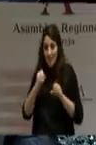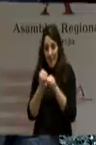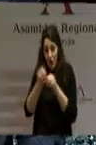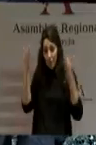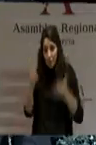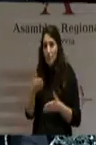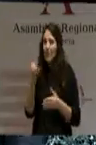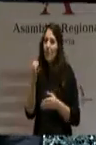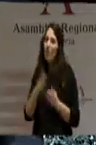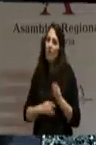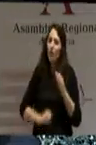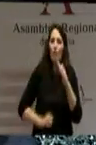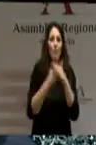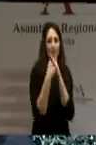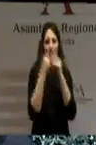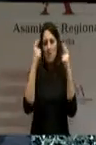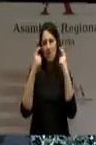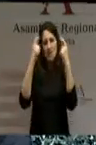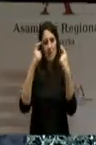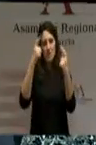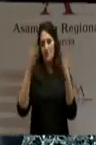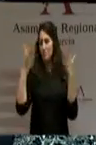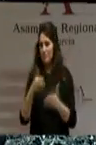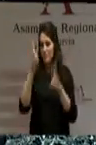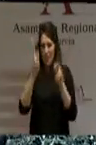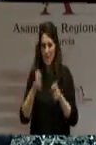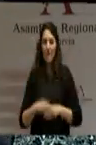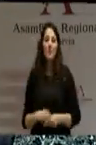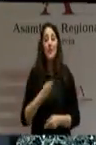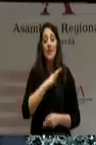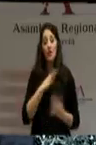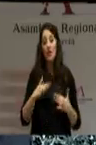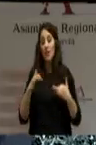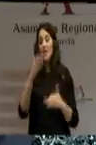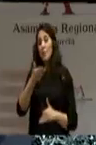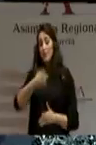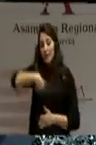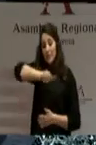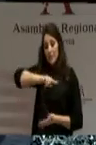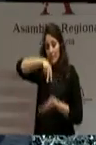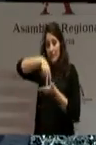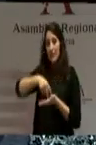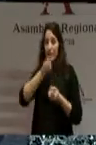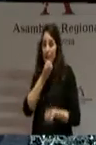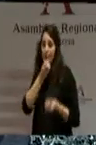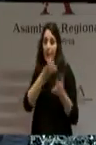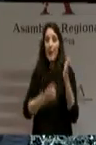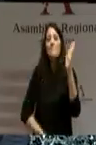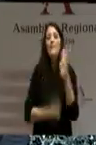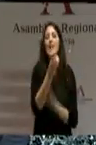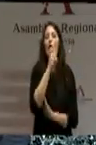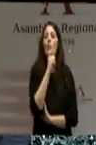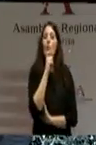Señorías, es importante que desde esta tribuna lancemos todos un mensaje de esperanza,